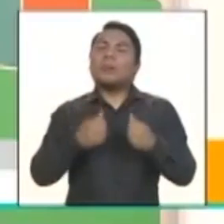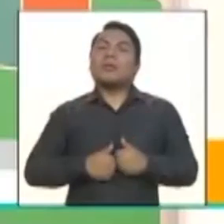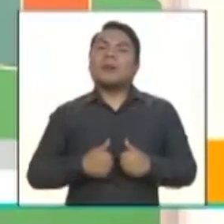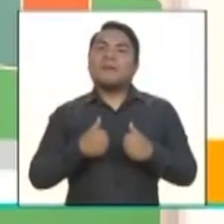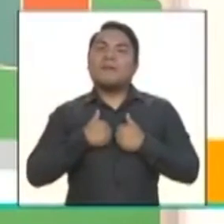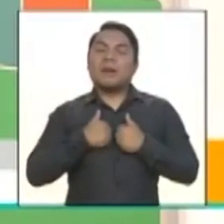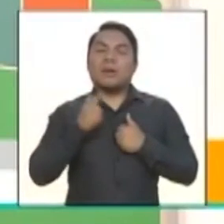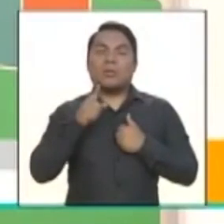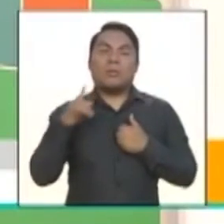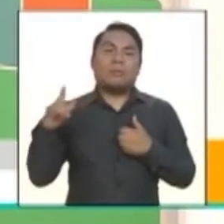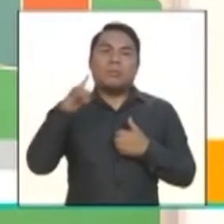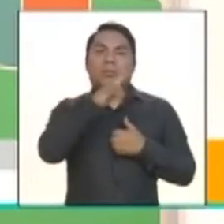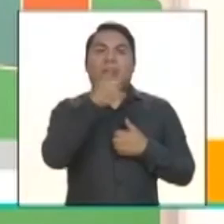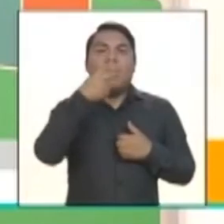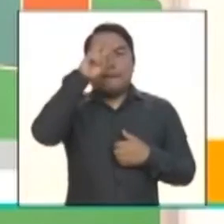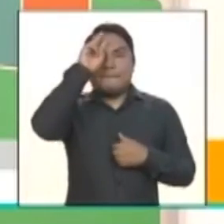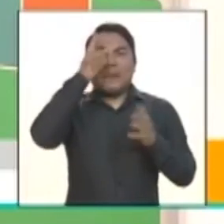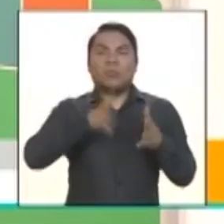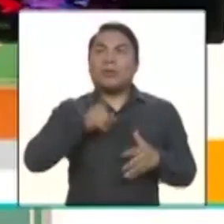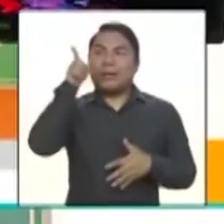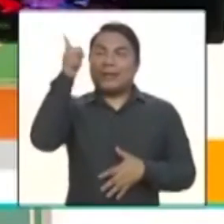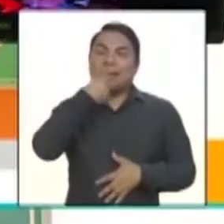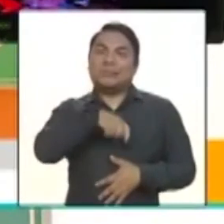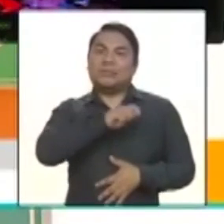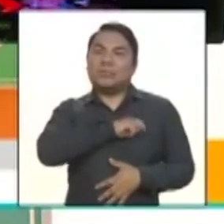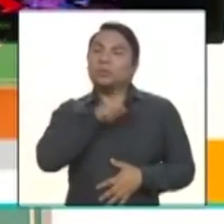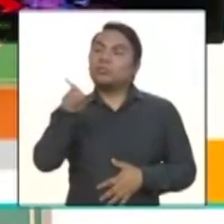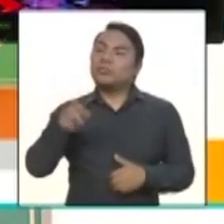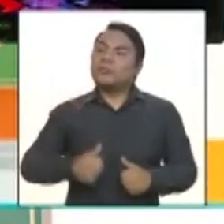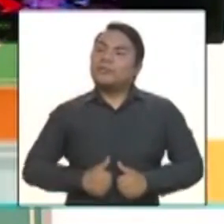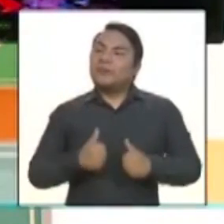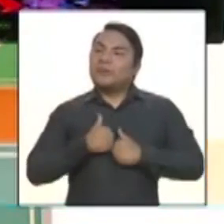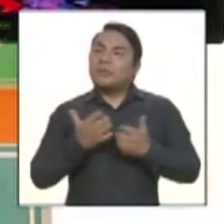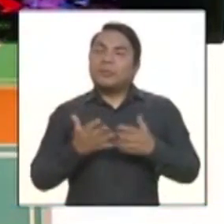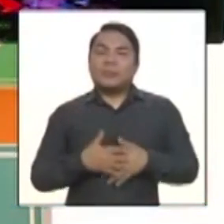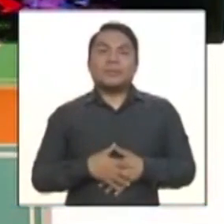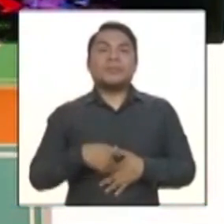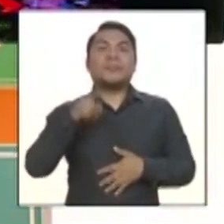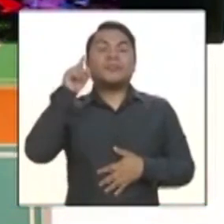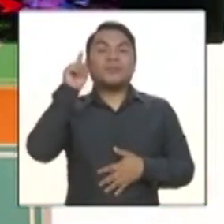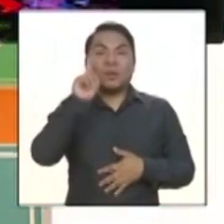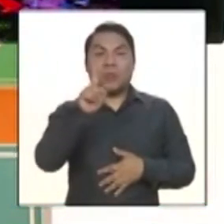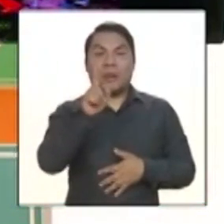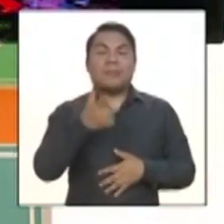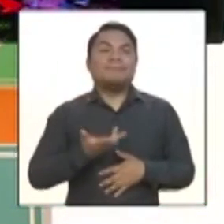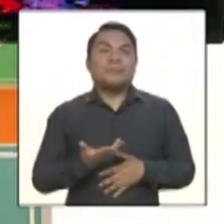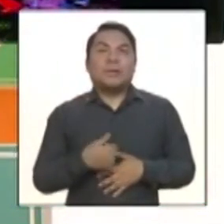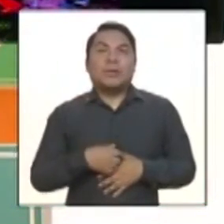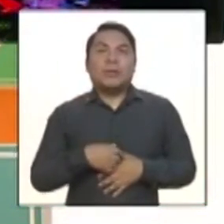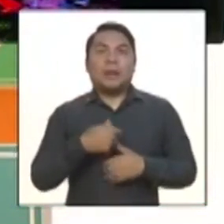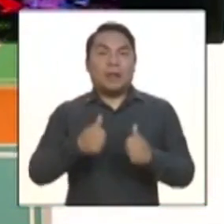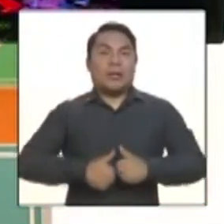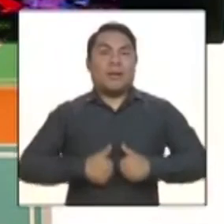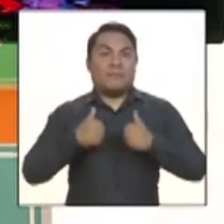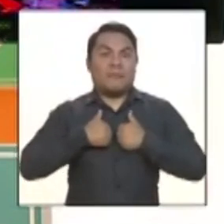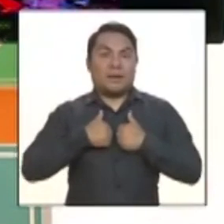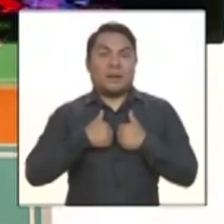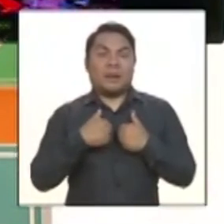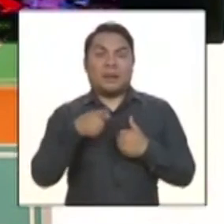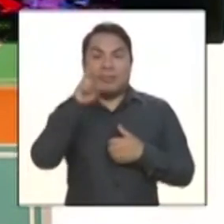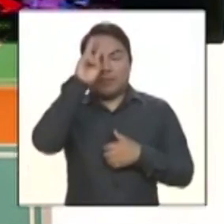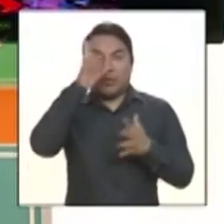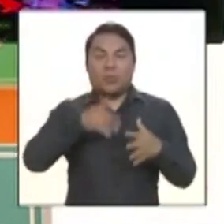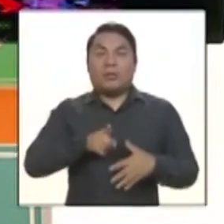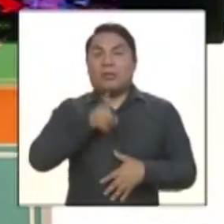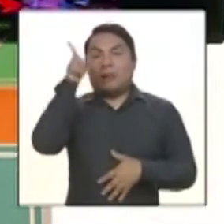peruano en España? A ver, tu vida. La vida de un migrante sin ningún tipo de discapacidad